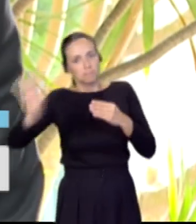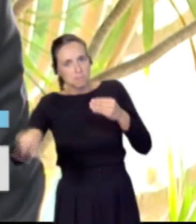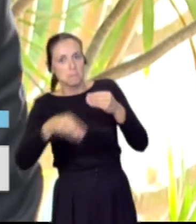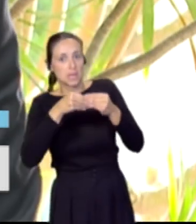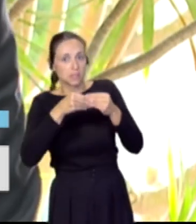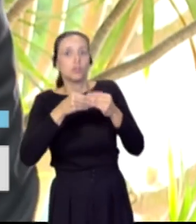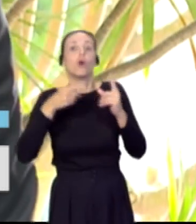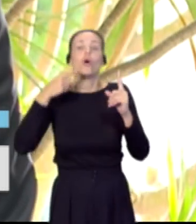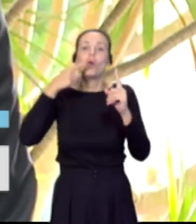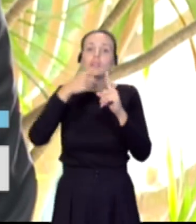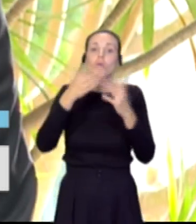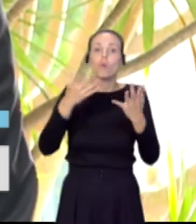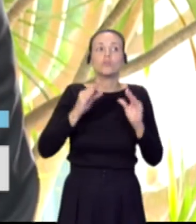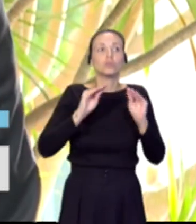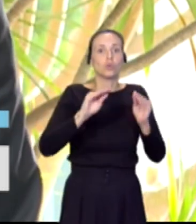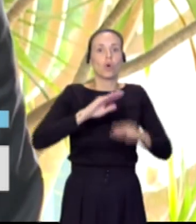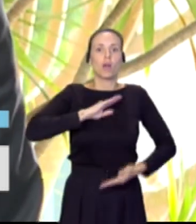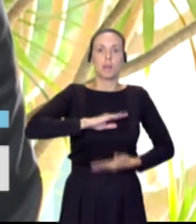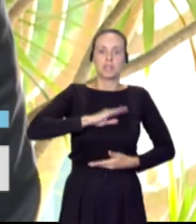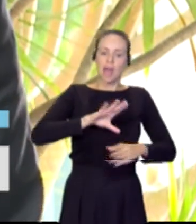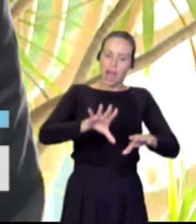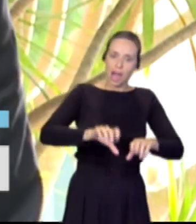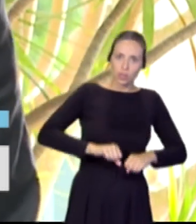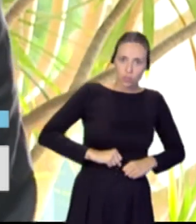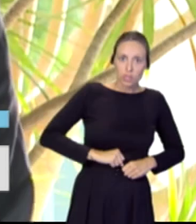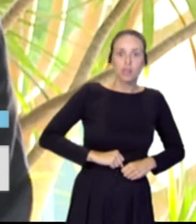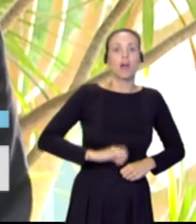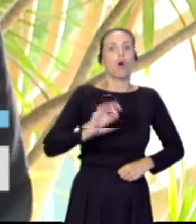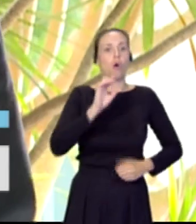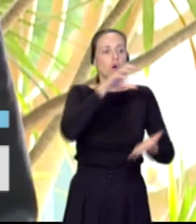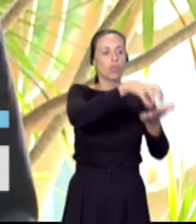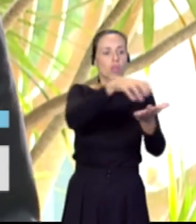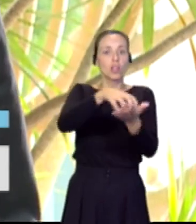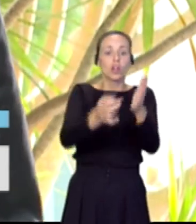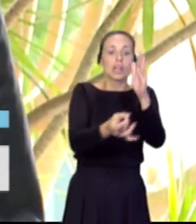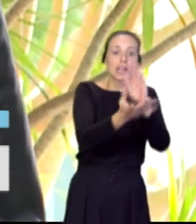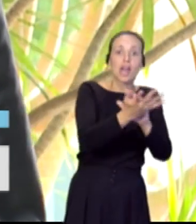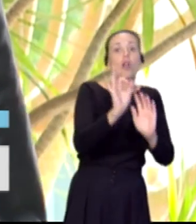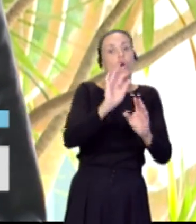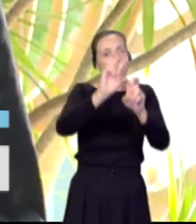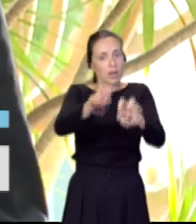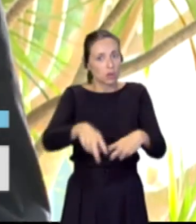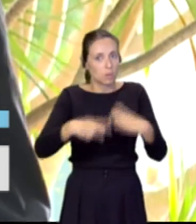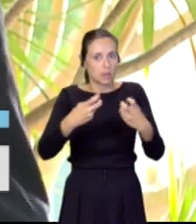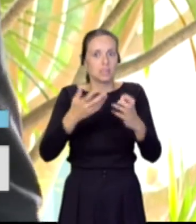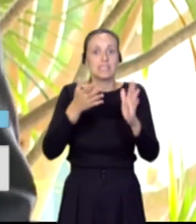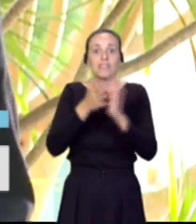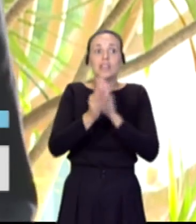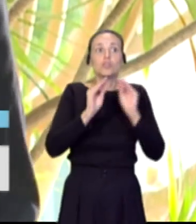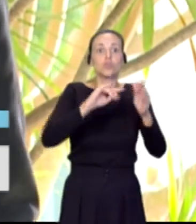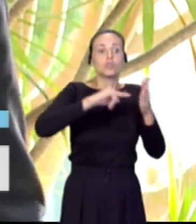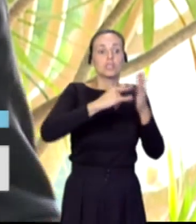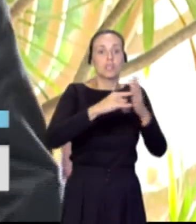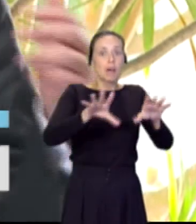capacidad de acogida, creación, renovación de centros y aliviar la presión sobre los sistemas de